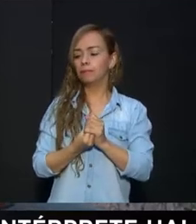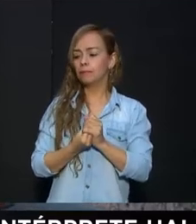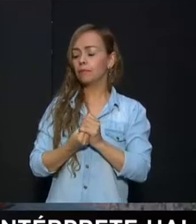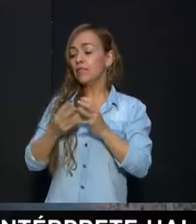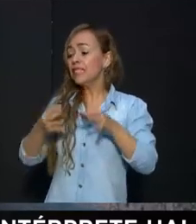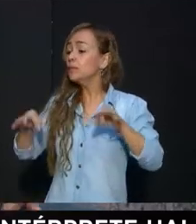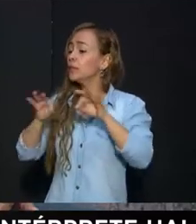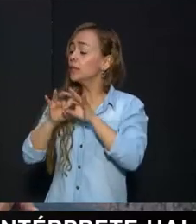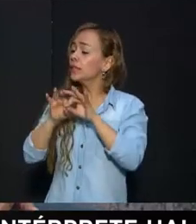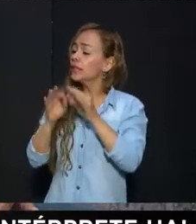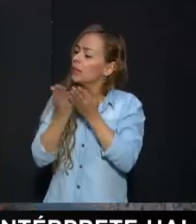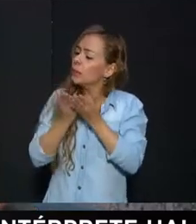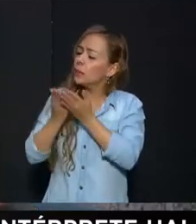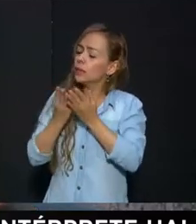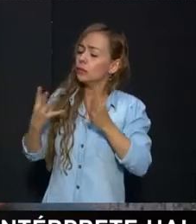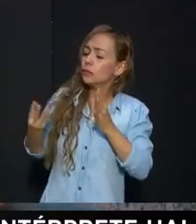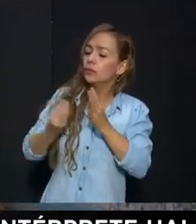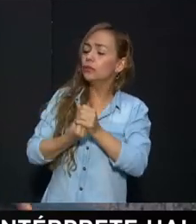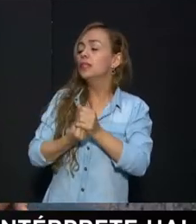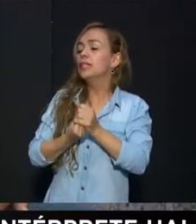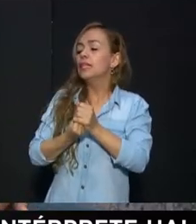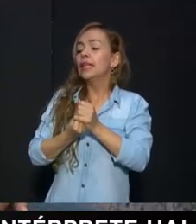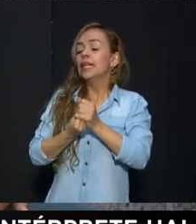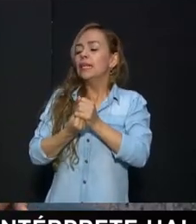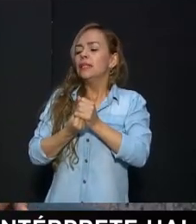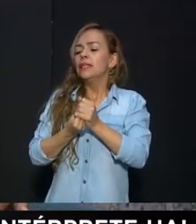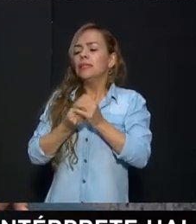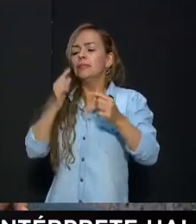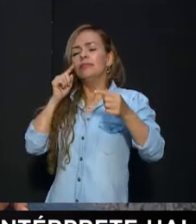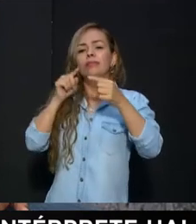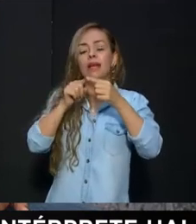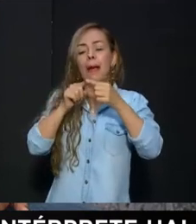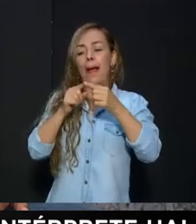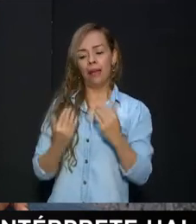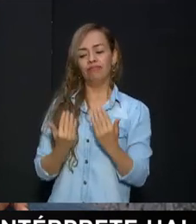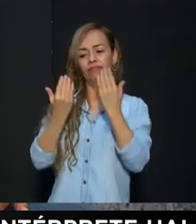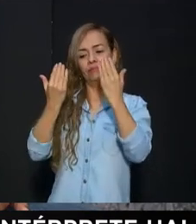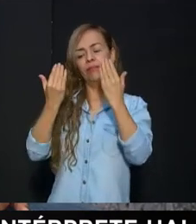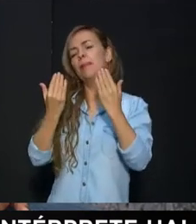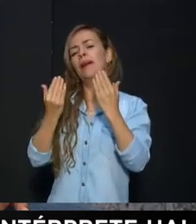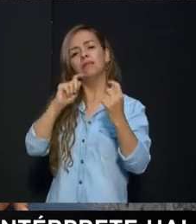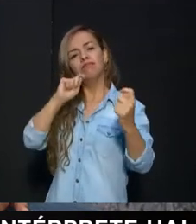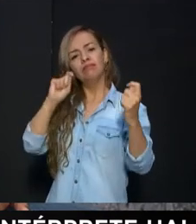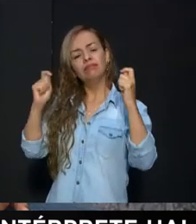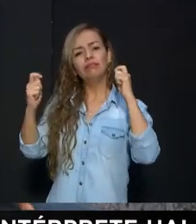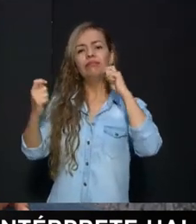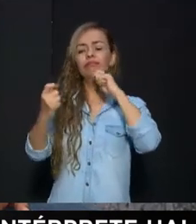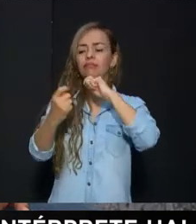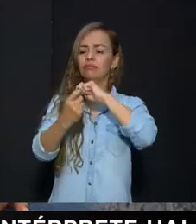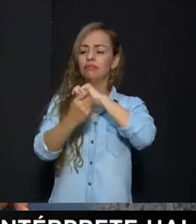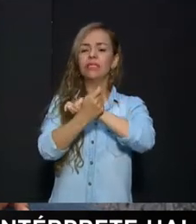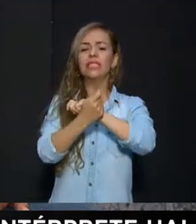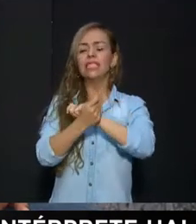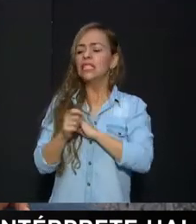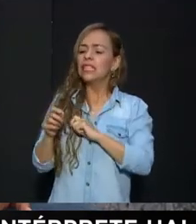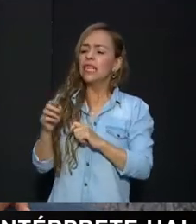convierta en inclusiva Porque nos permite transformar Y que esta cantidad